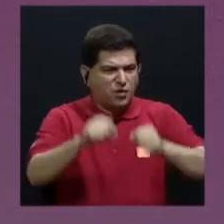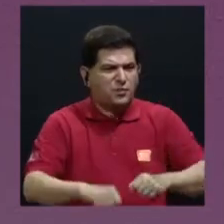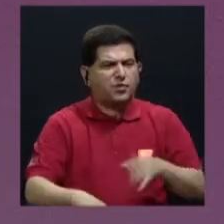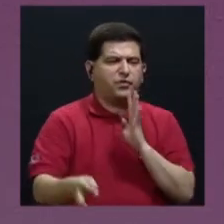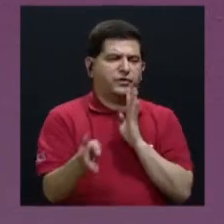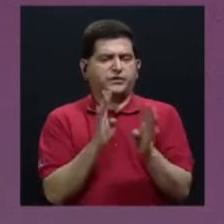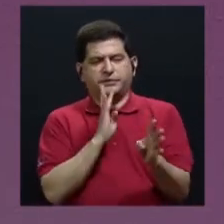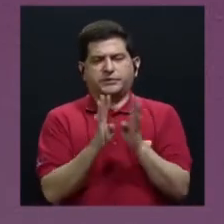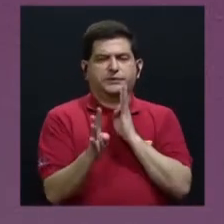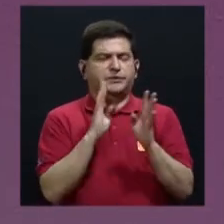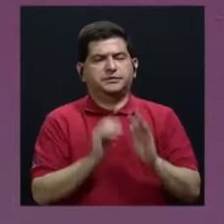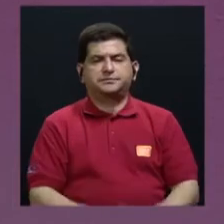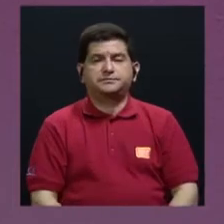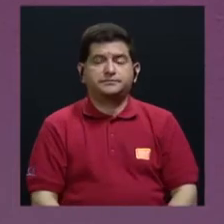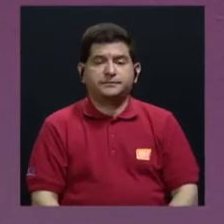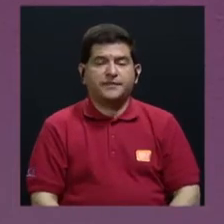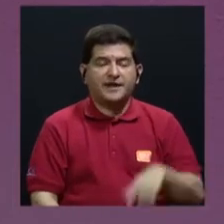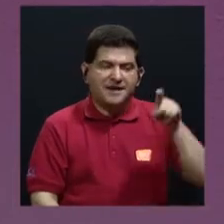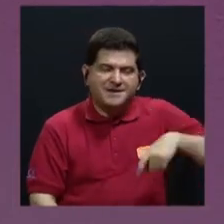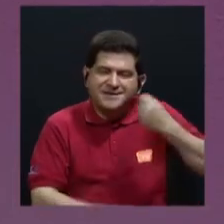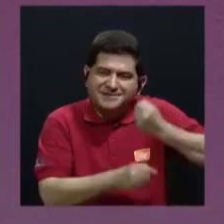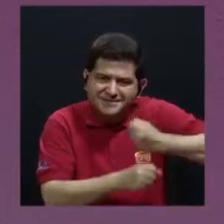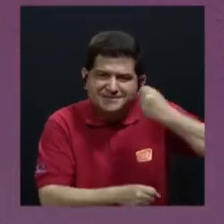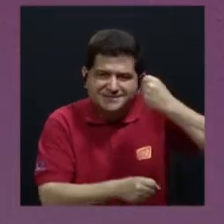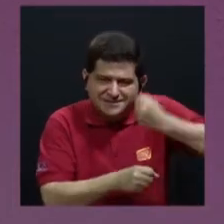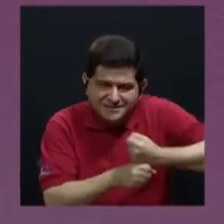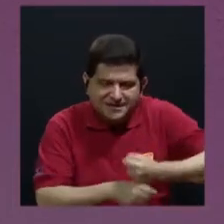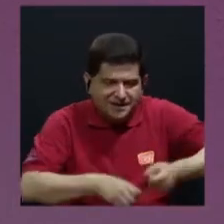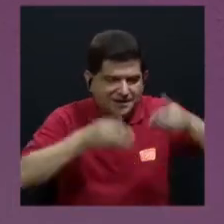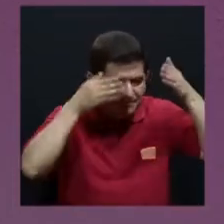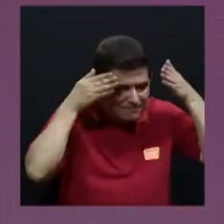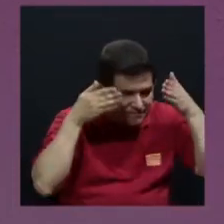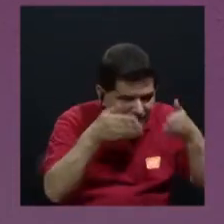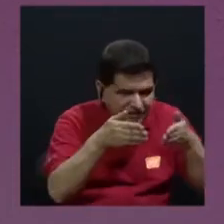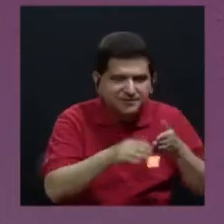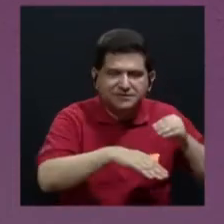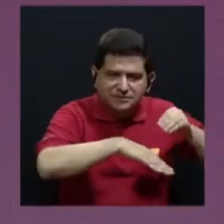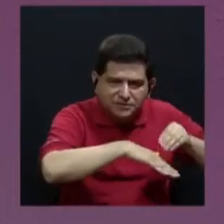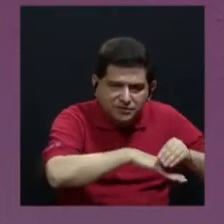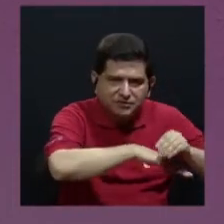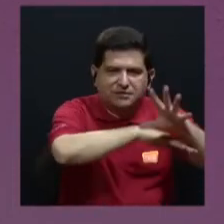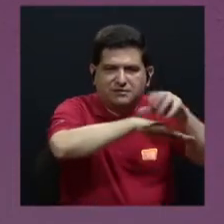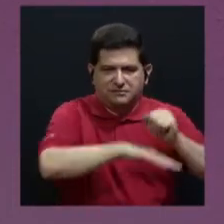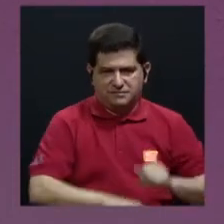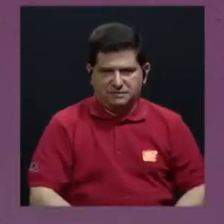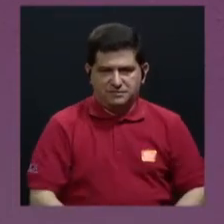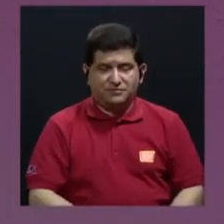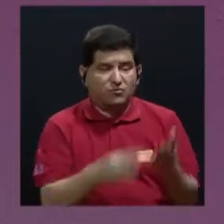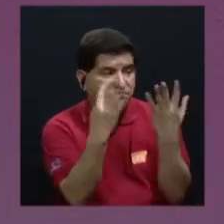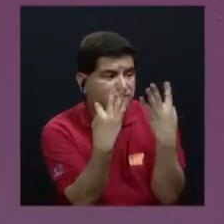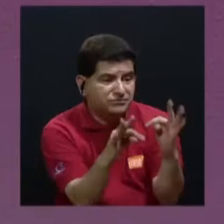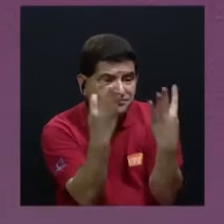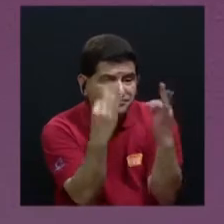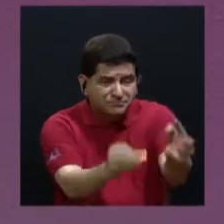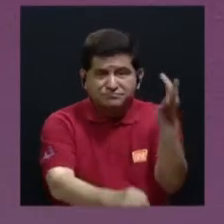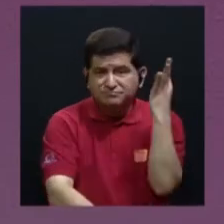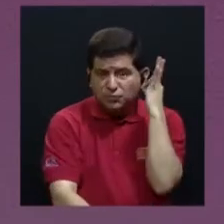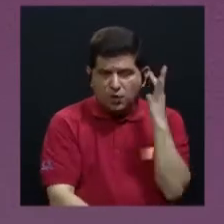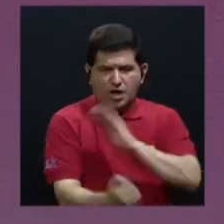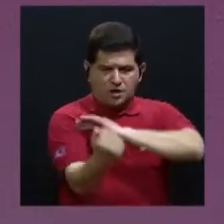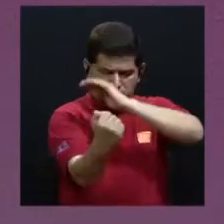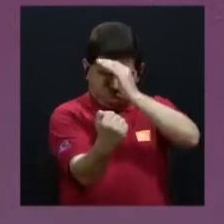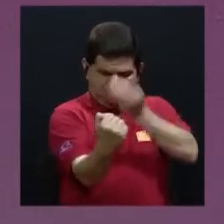verbalizar. Tuvo que haber un trabajo de abordaje de esos efectos, ¿verdad? Como para que las mujeres también se